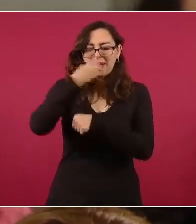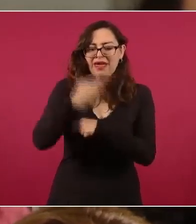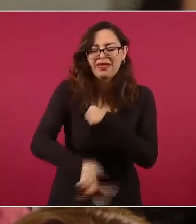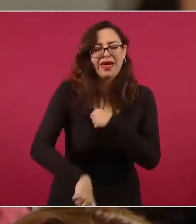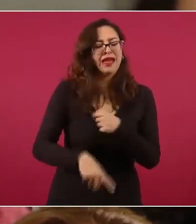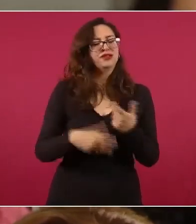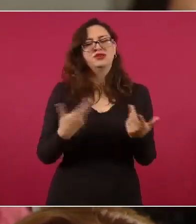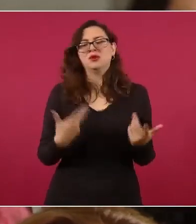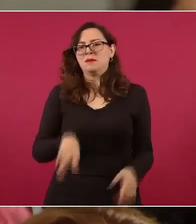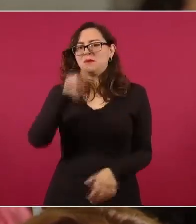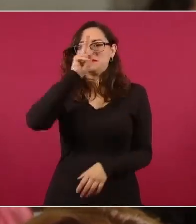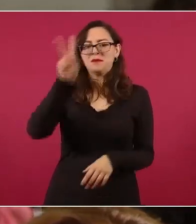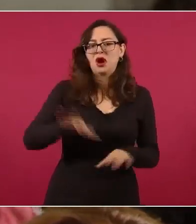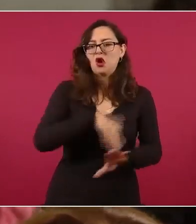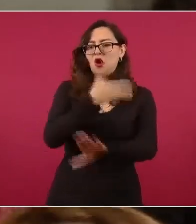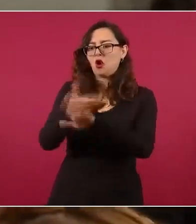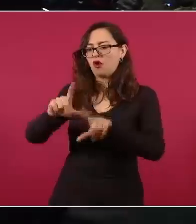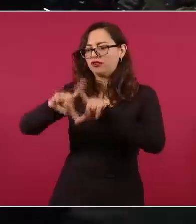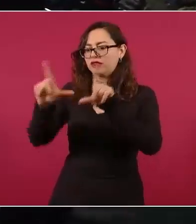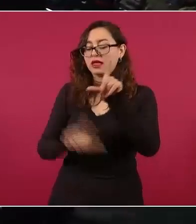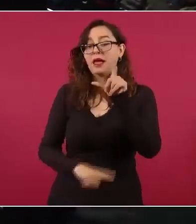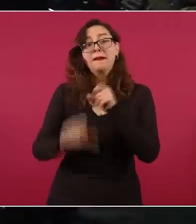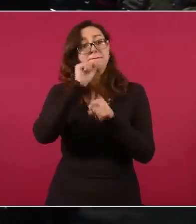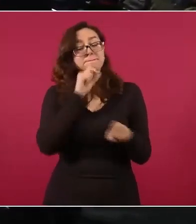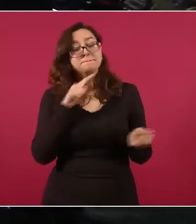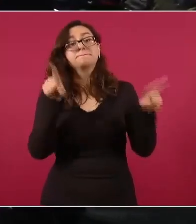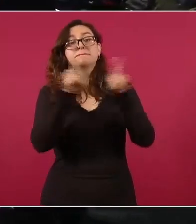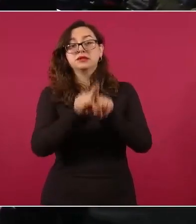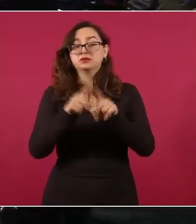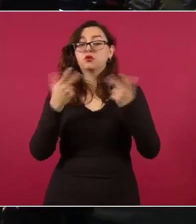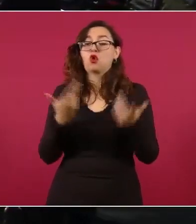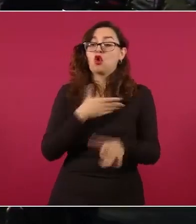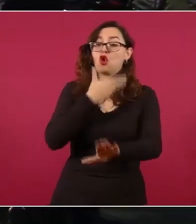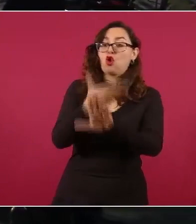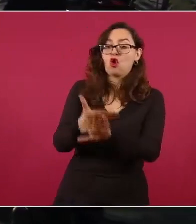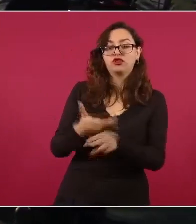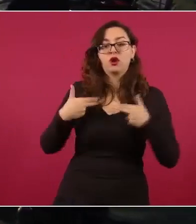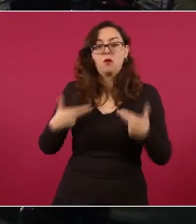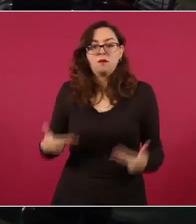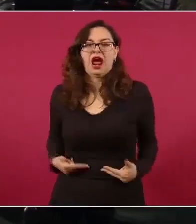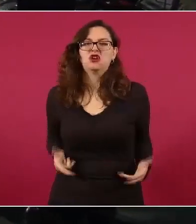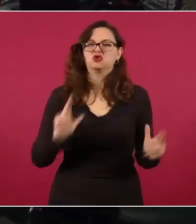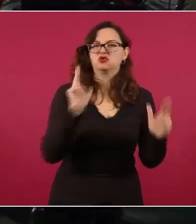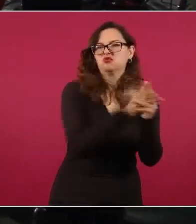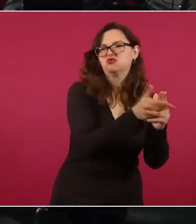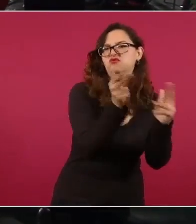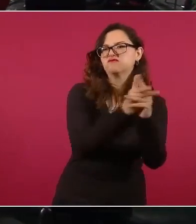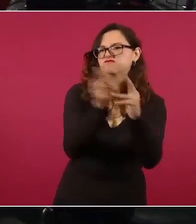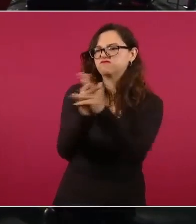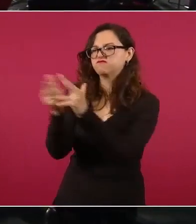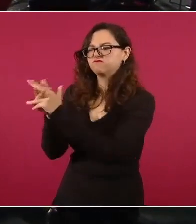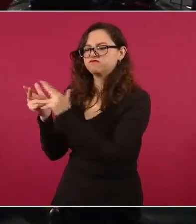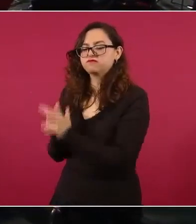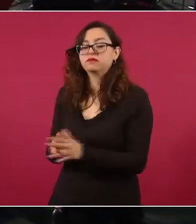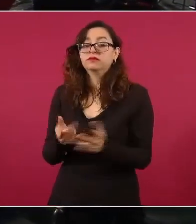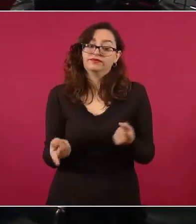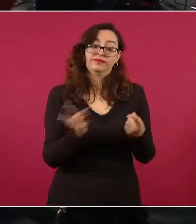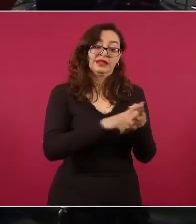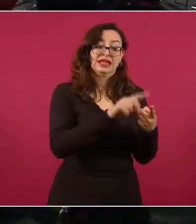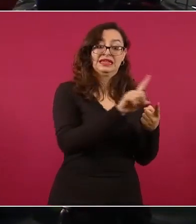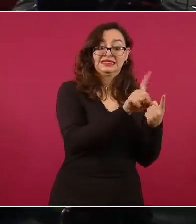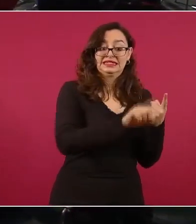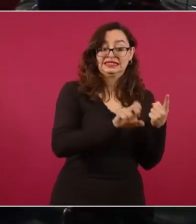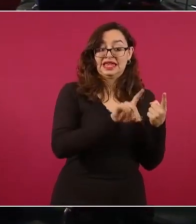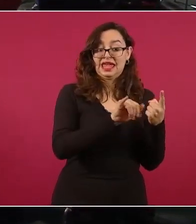humanidad, recordar el charco, aguas blancas y acteal en el caso de Ernesto Zedillo. Y bueno, no se diga en el caso de Felipe Calderón que